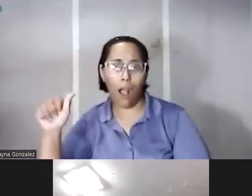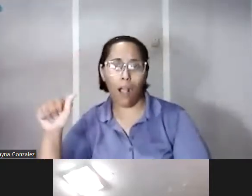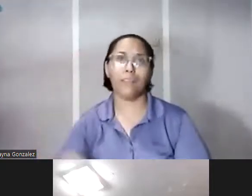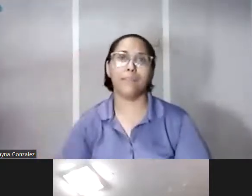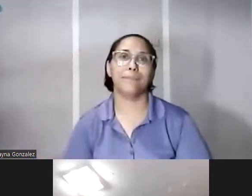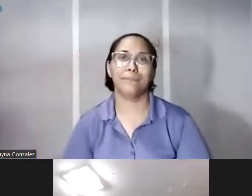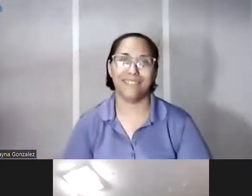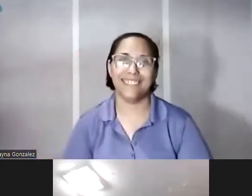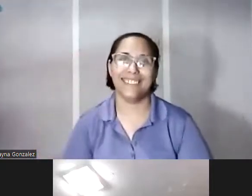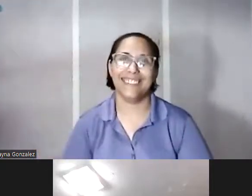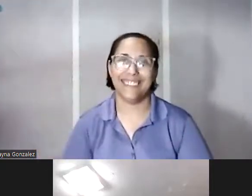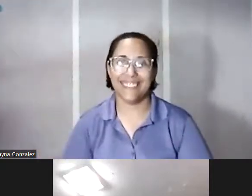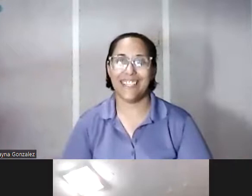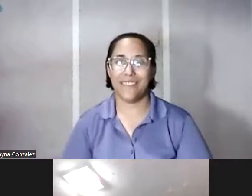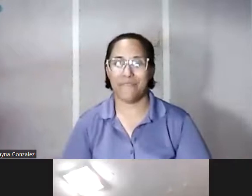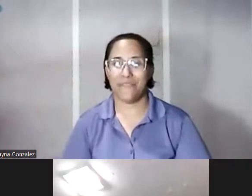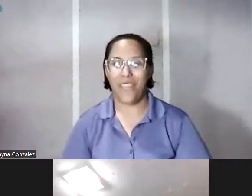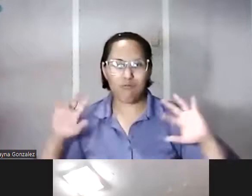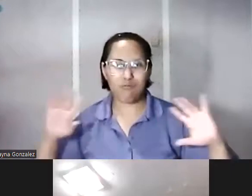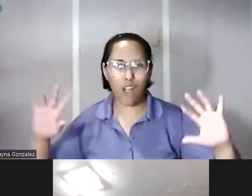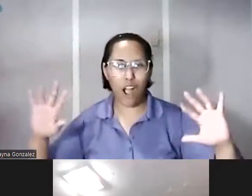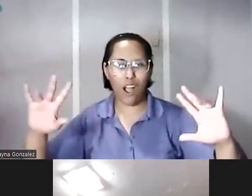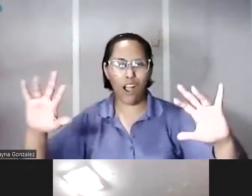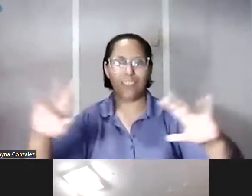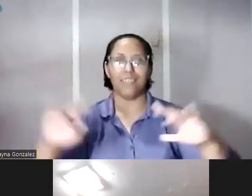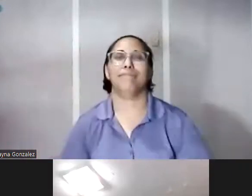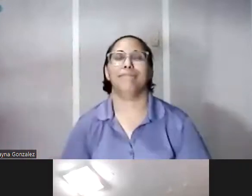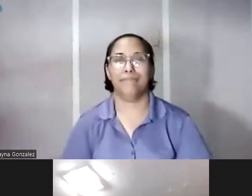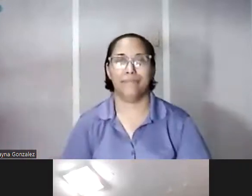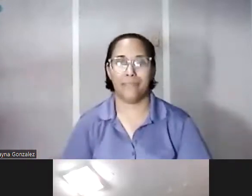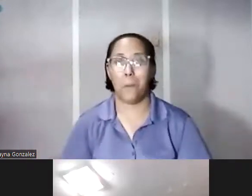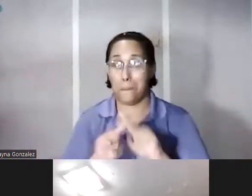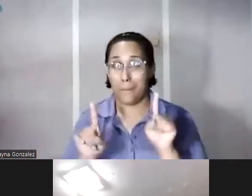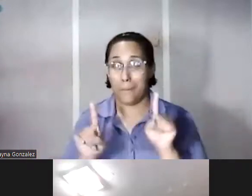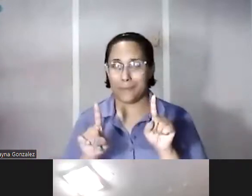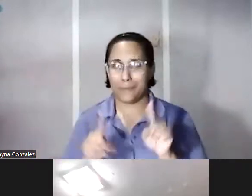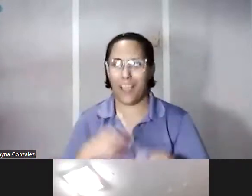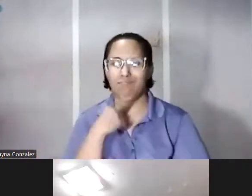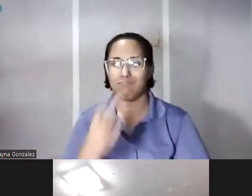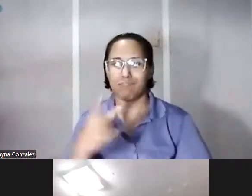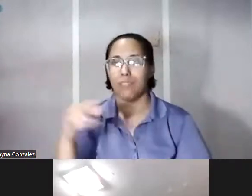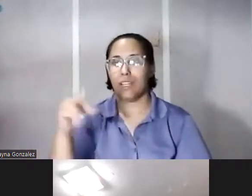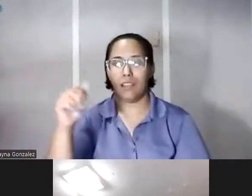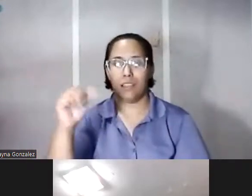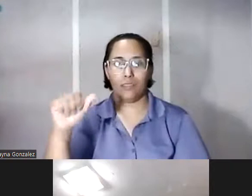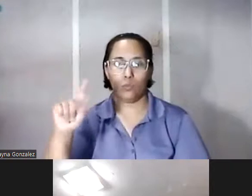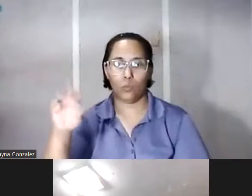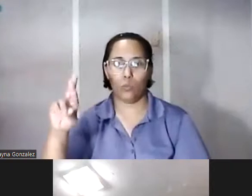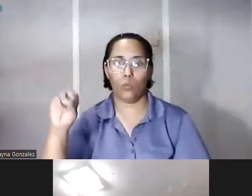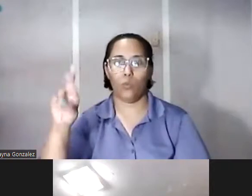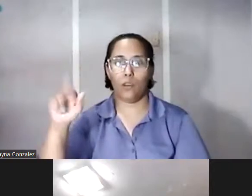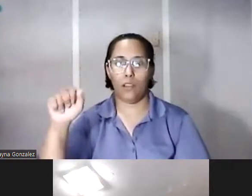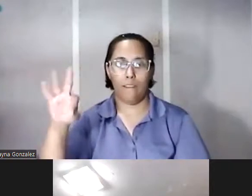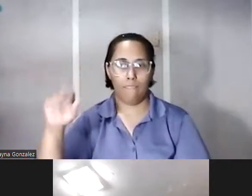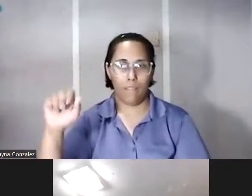y el estadio y la cosa y la fiesta pero sobre todo la voz de Héctor Rafael eso es así